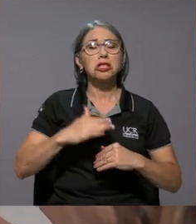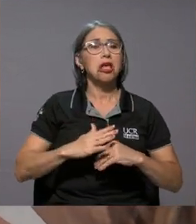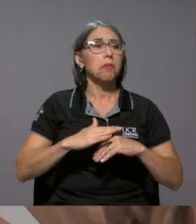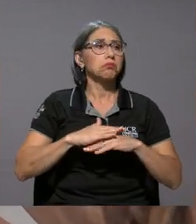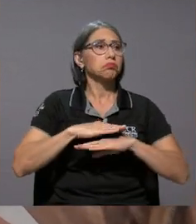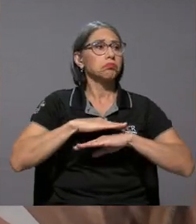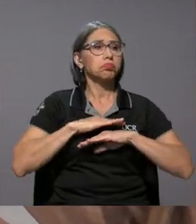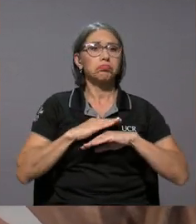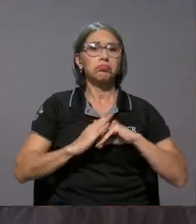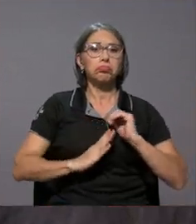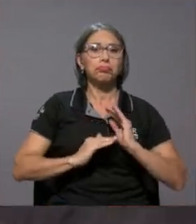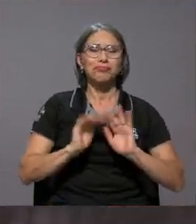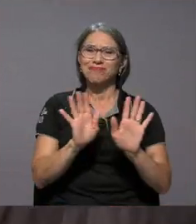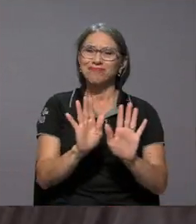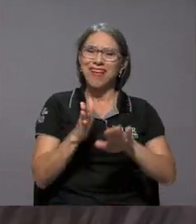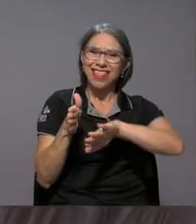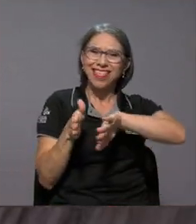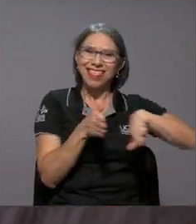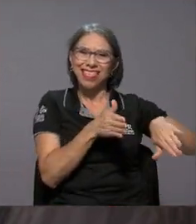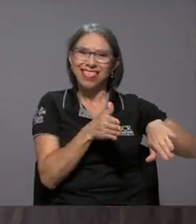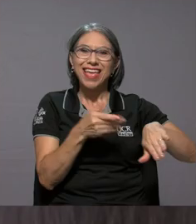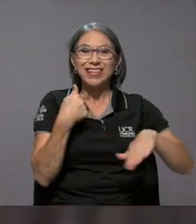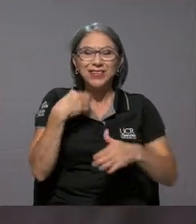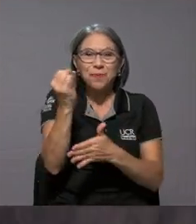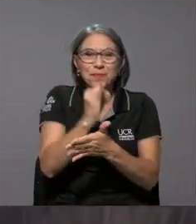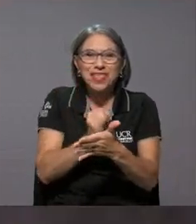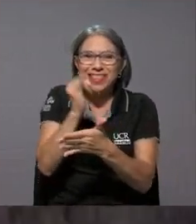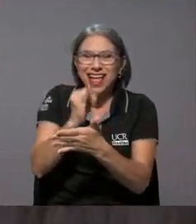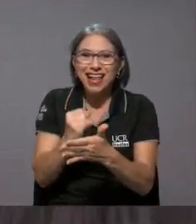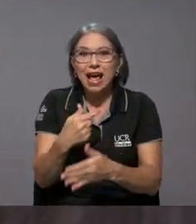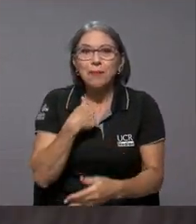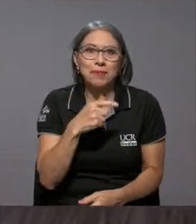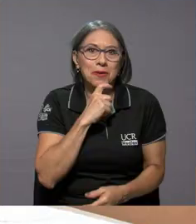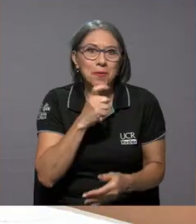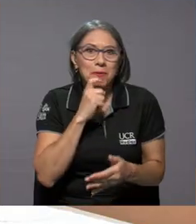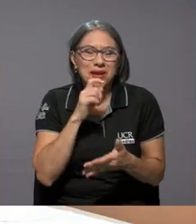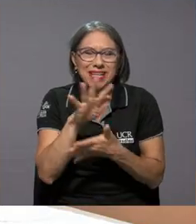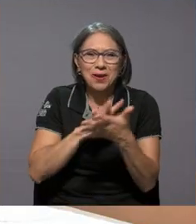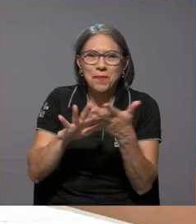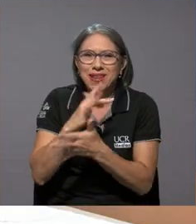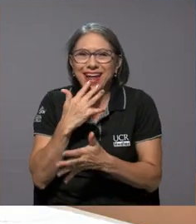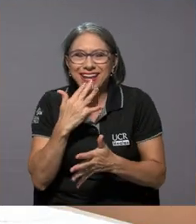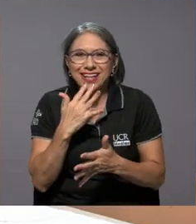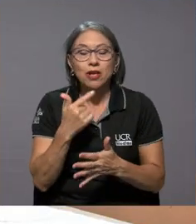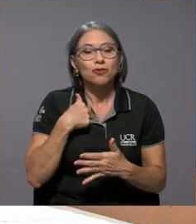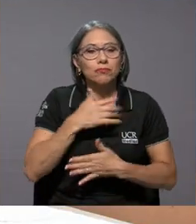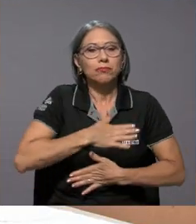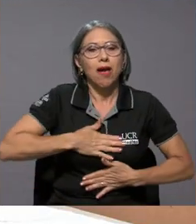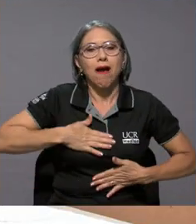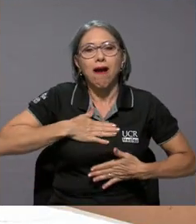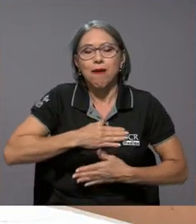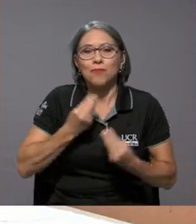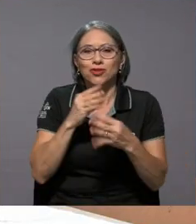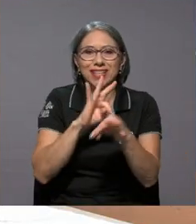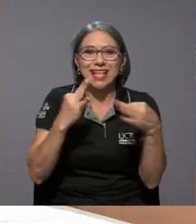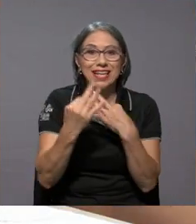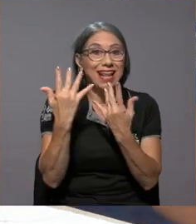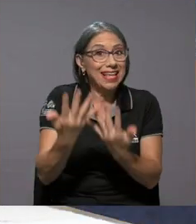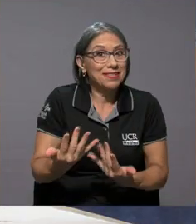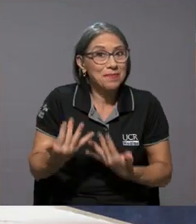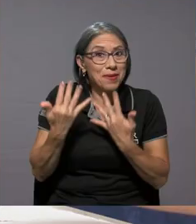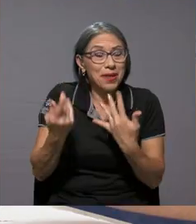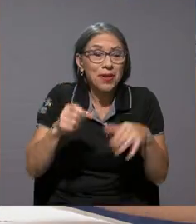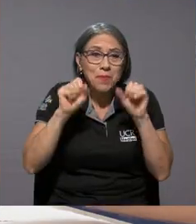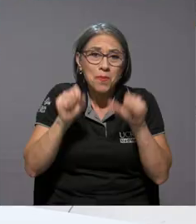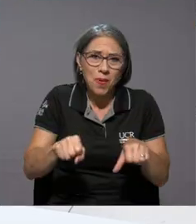ponerme a pintar, porque yo sé que a mí me cuesta como combinar y disfruté muchísimo el taller y espero de verdad que puedan como